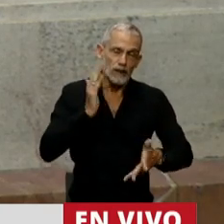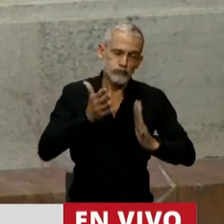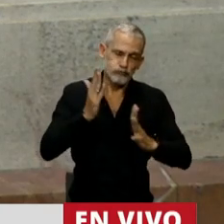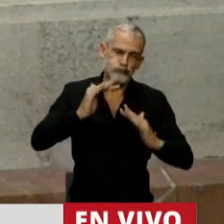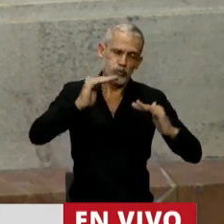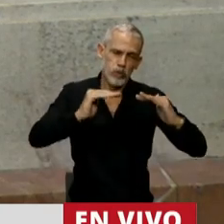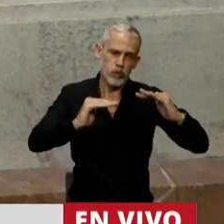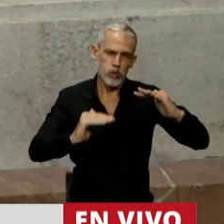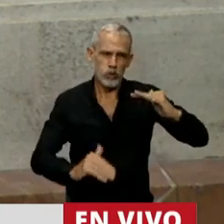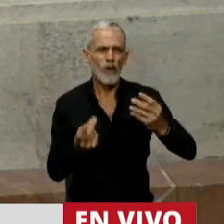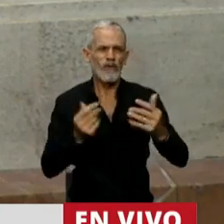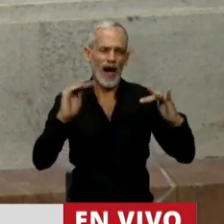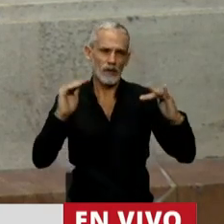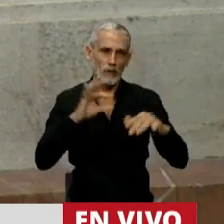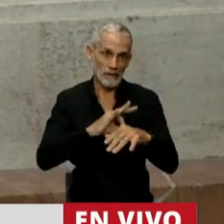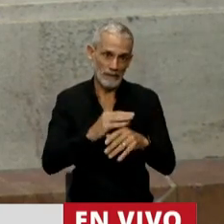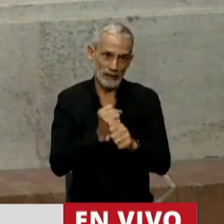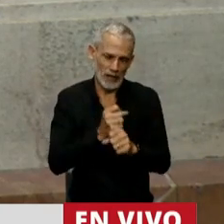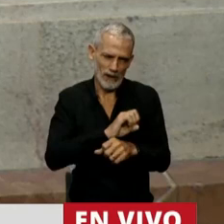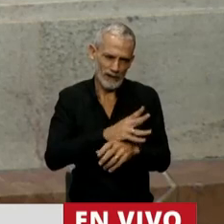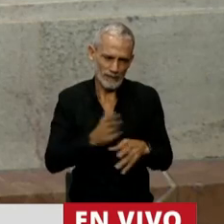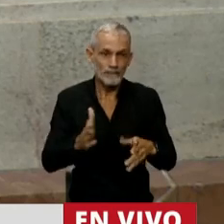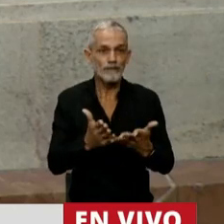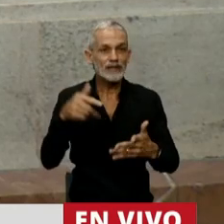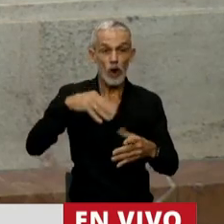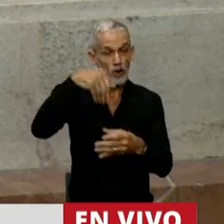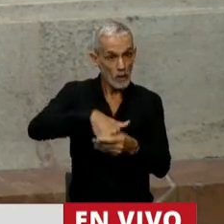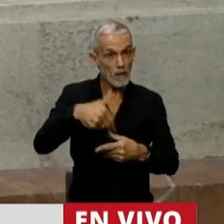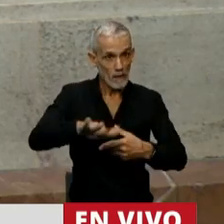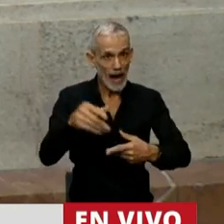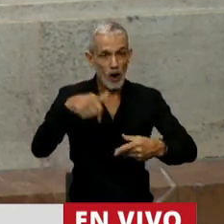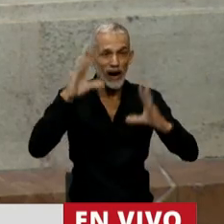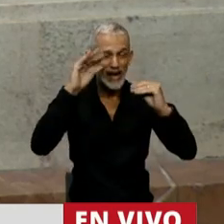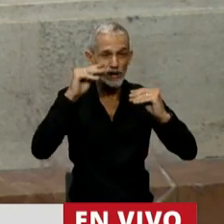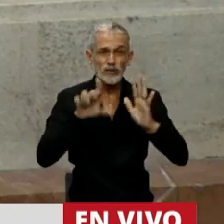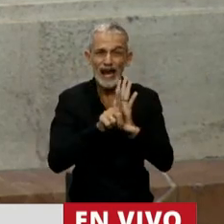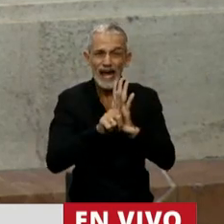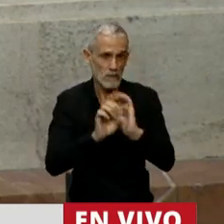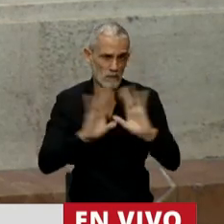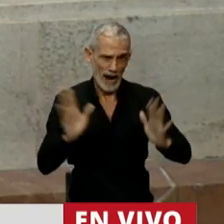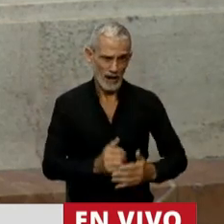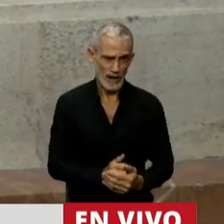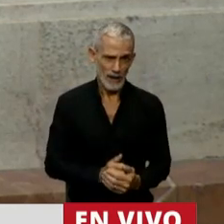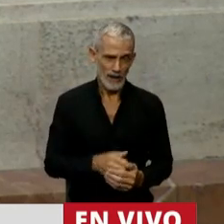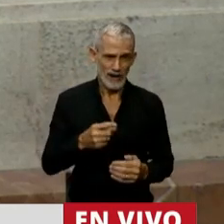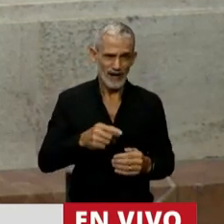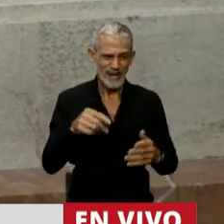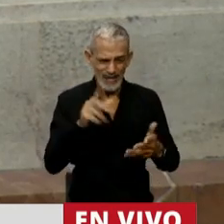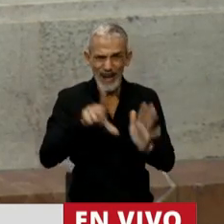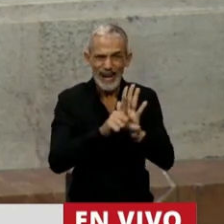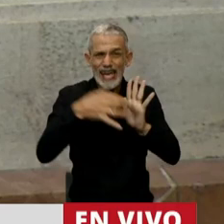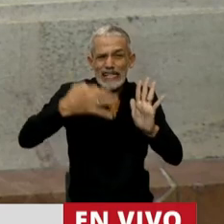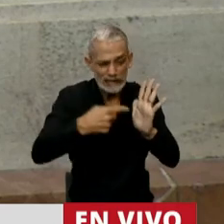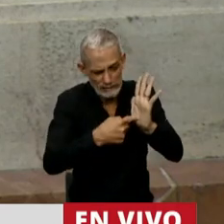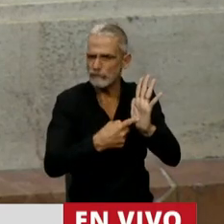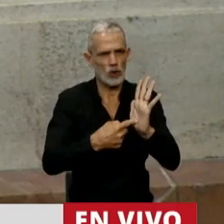infravalorada. Así que lo que vamos a votar esta noche considero que es una mala ley y sinceramente creo que